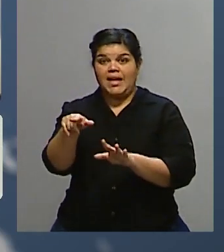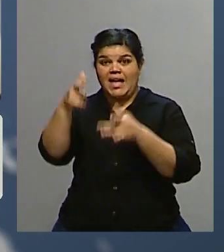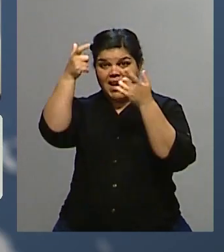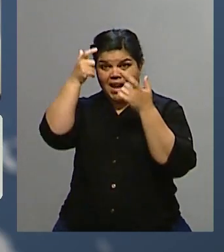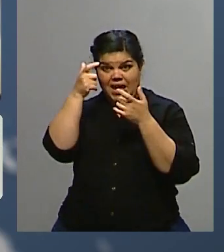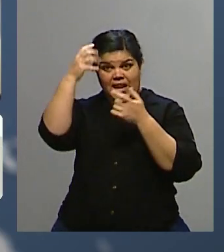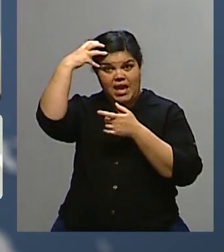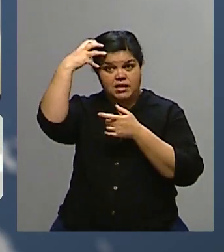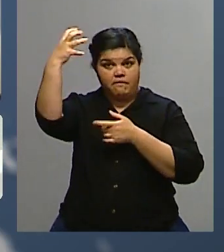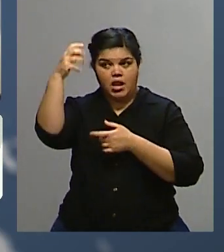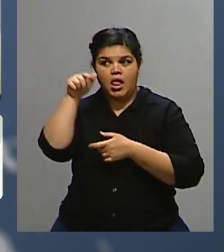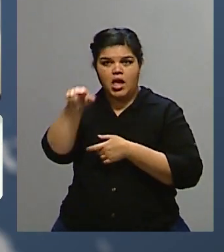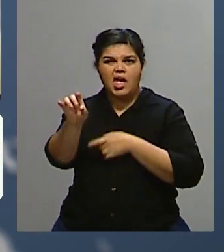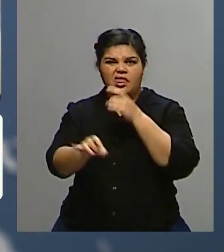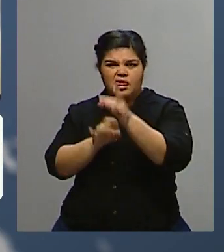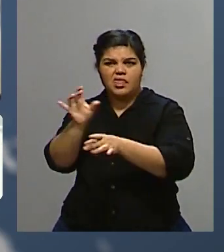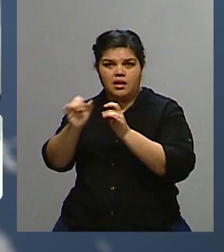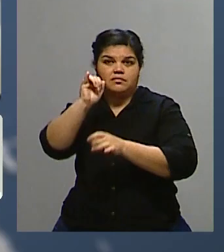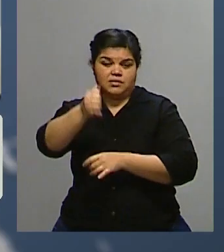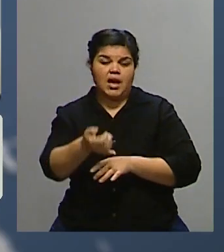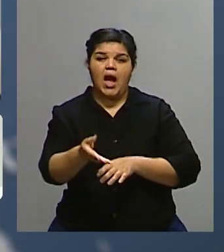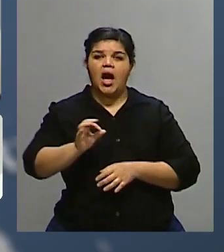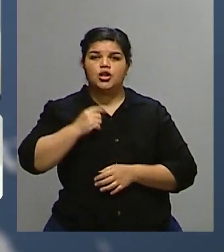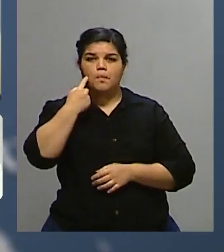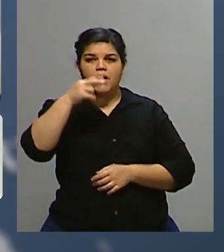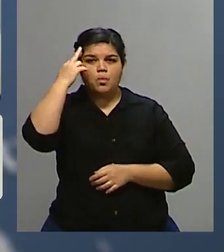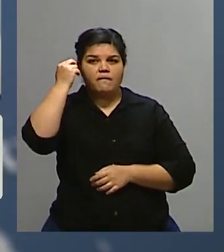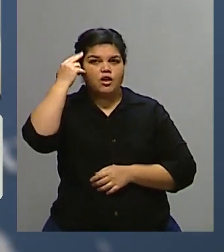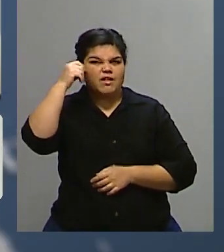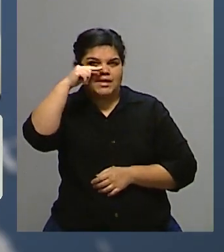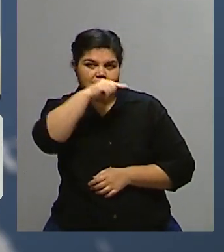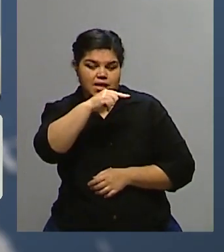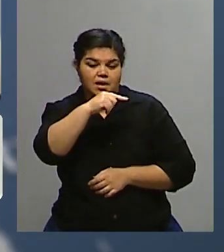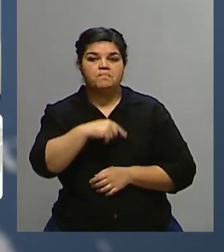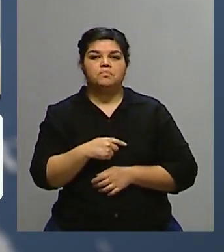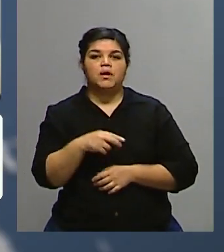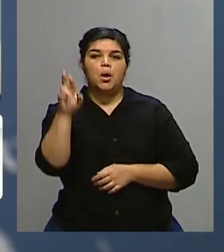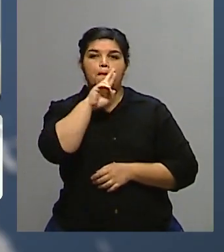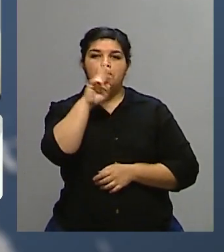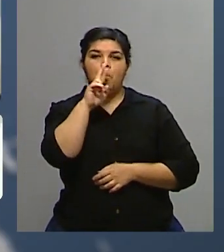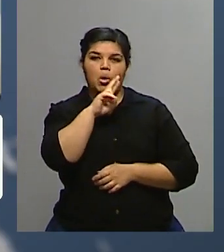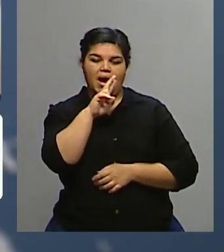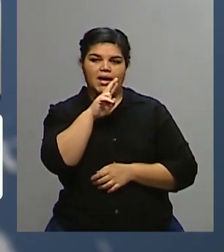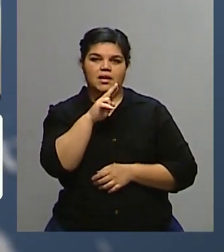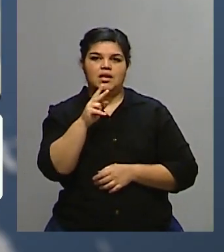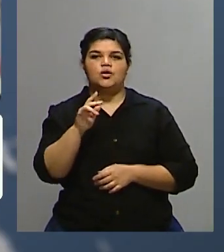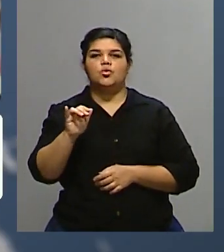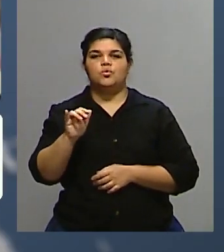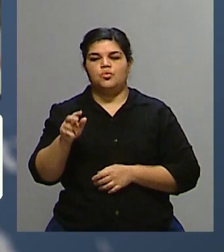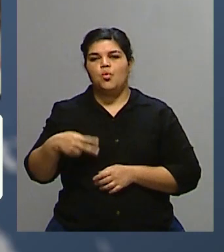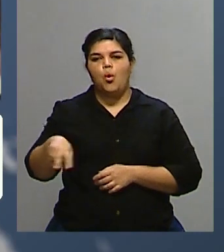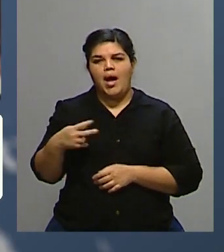97 Lady Di tuvo ese accidente, después además de la separación con